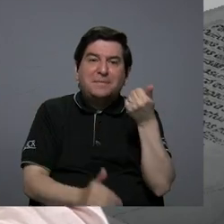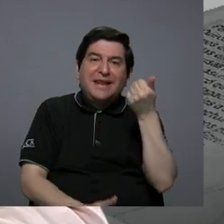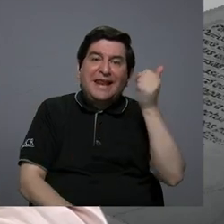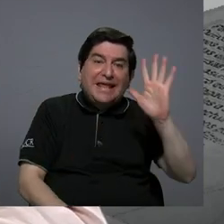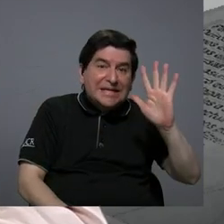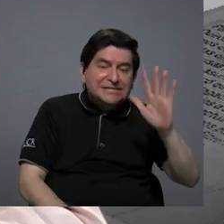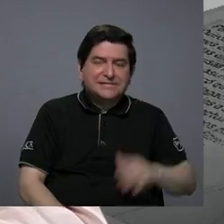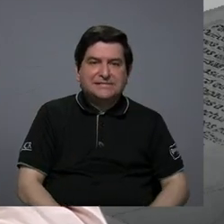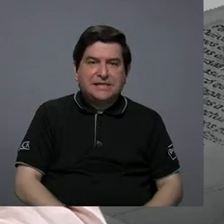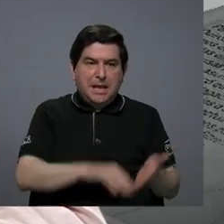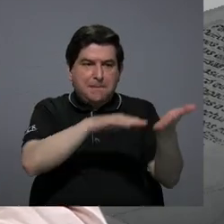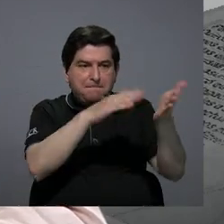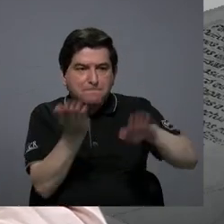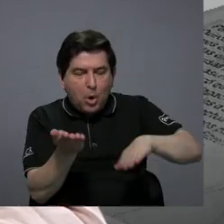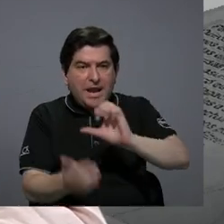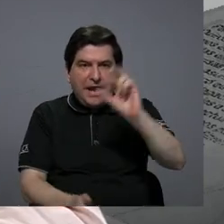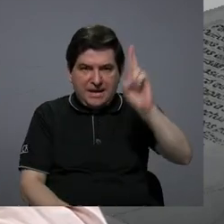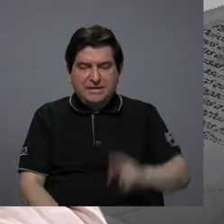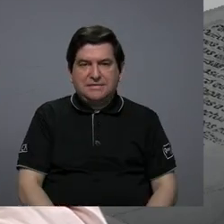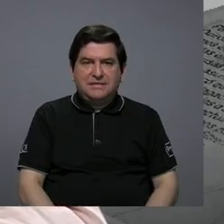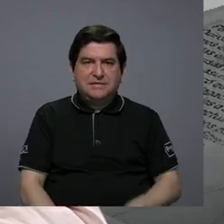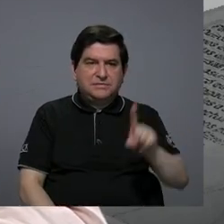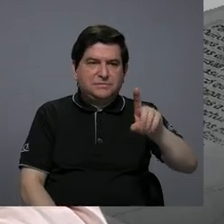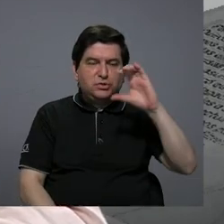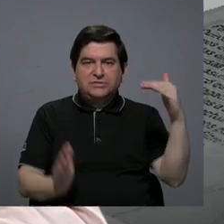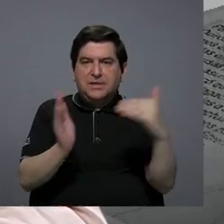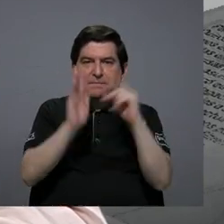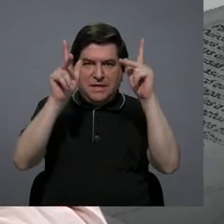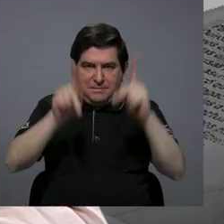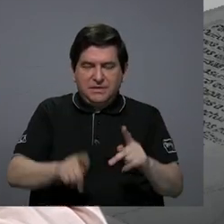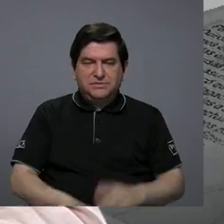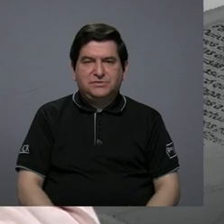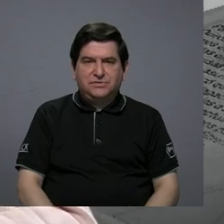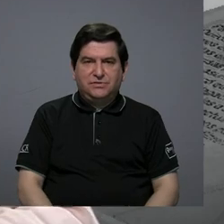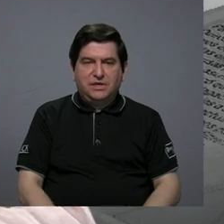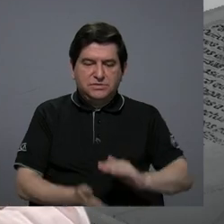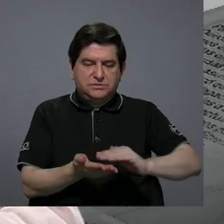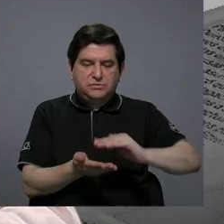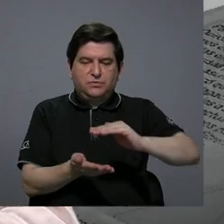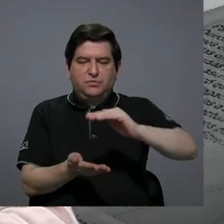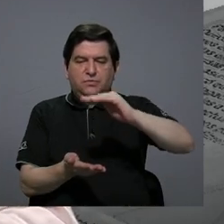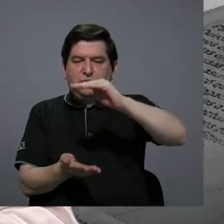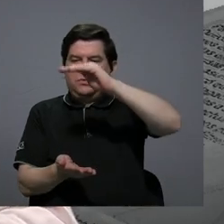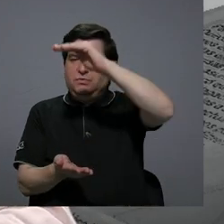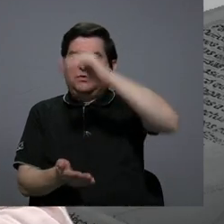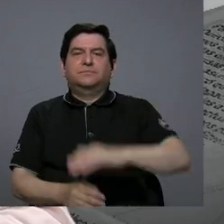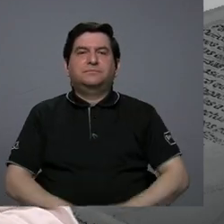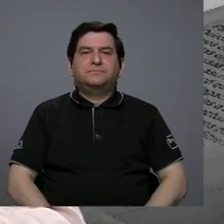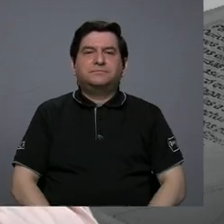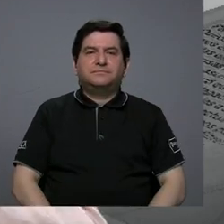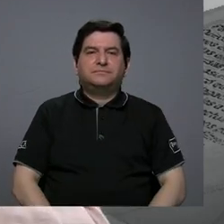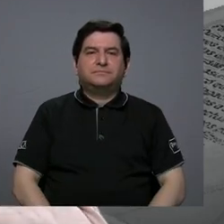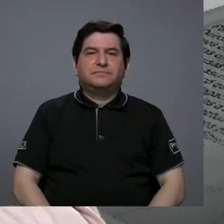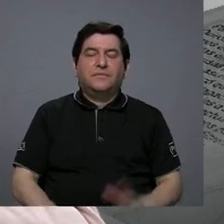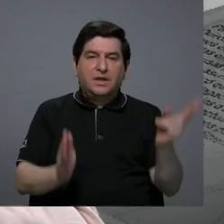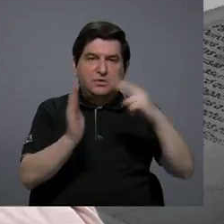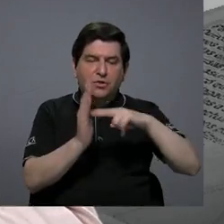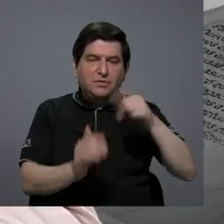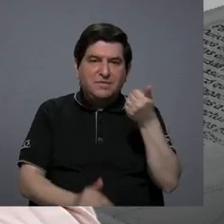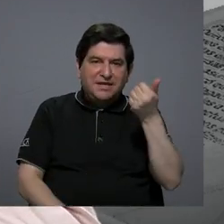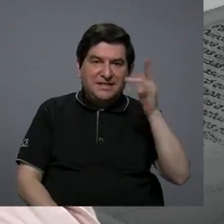las muertes en Costa Rica por cada 100.000 habitantes vienen en aumento. En el